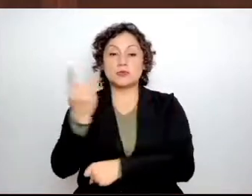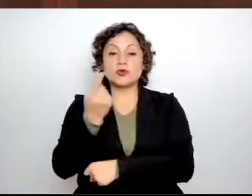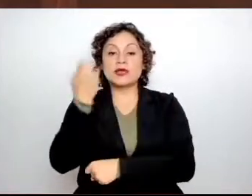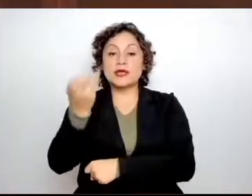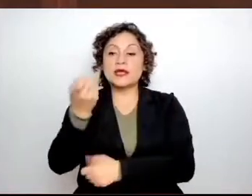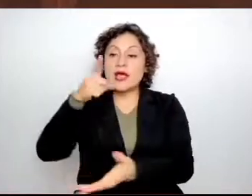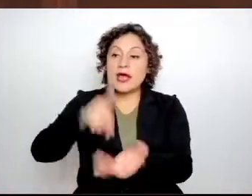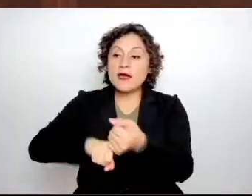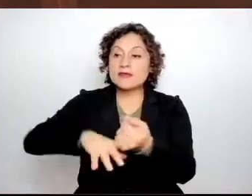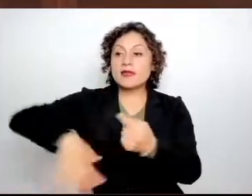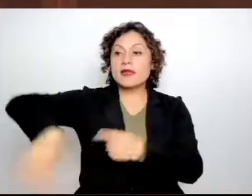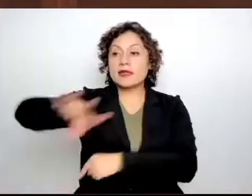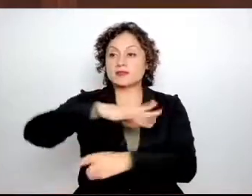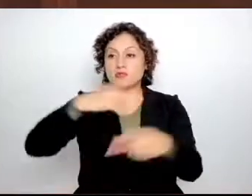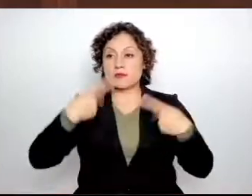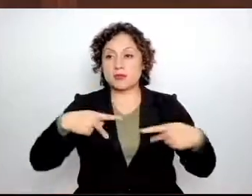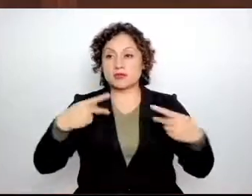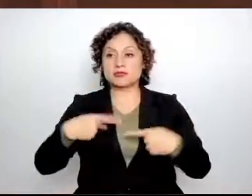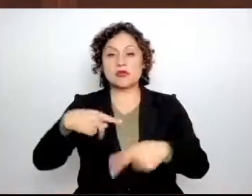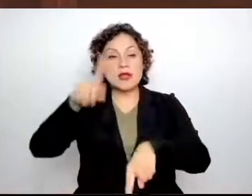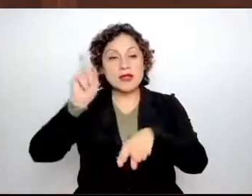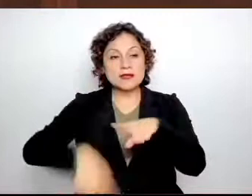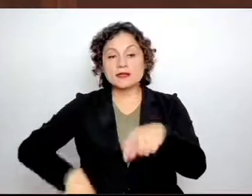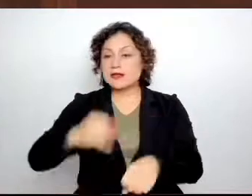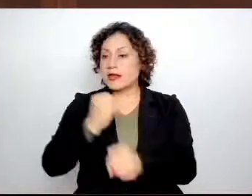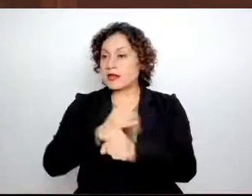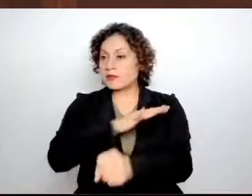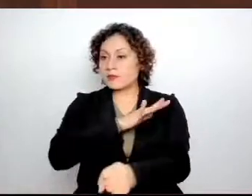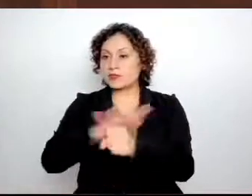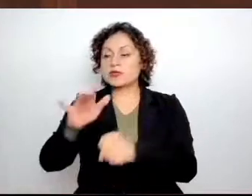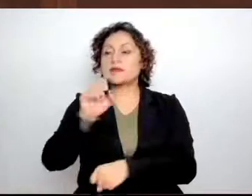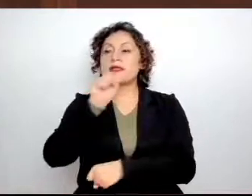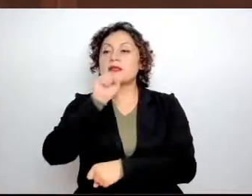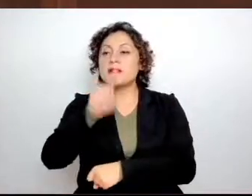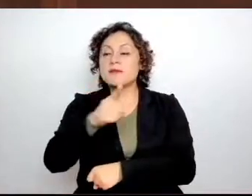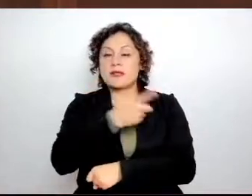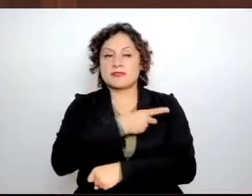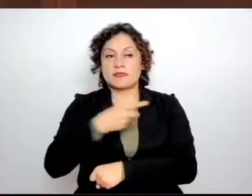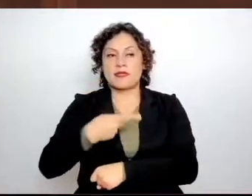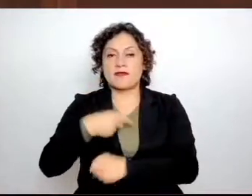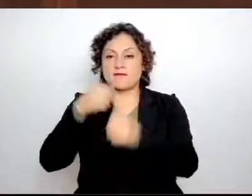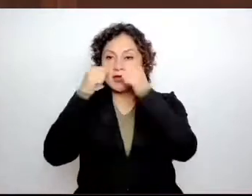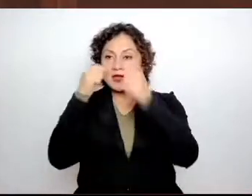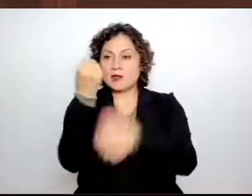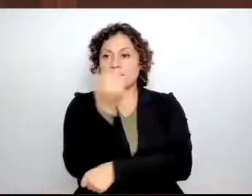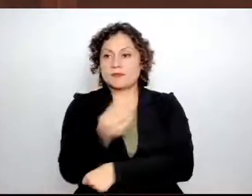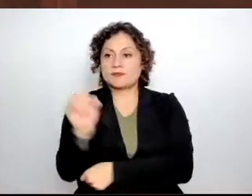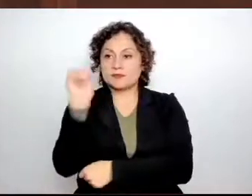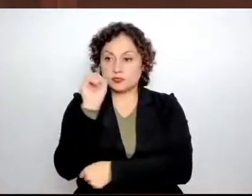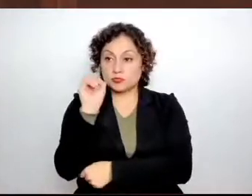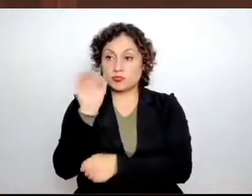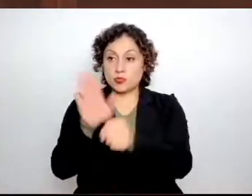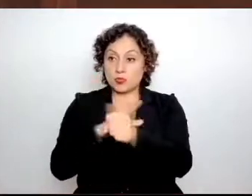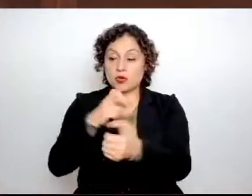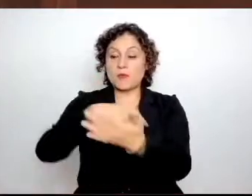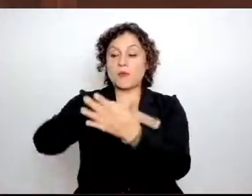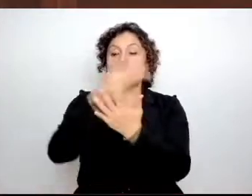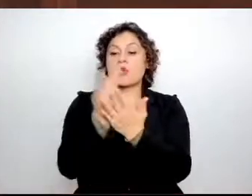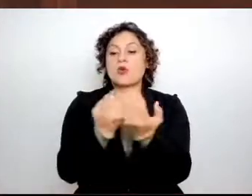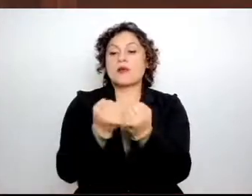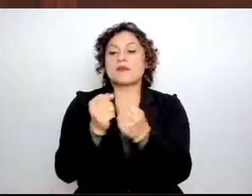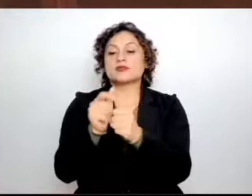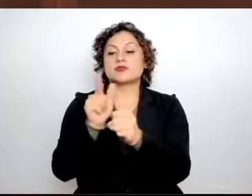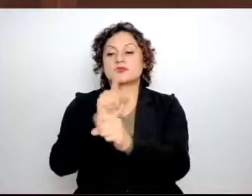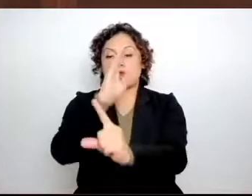irrenunciables y de cumplimiento obligatorio. Los programas sociales deben ser directos y